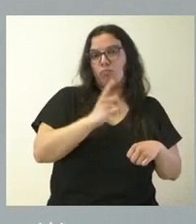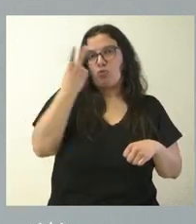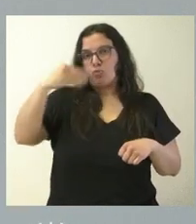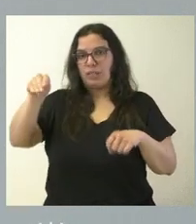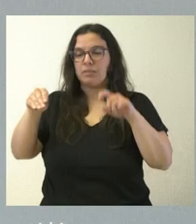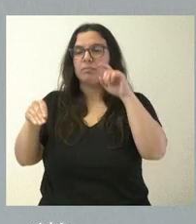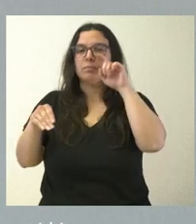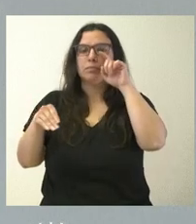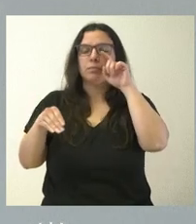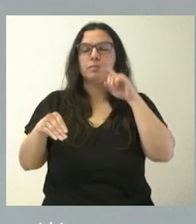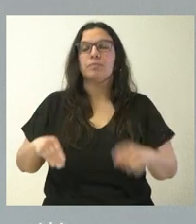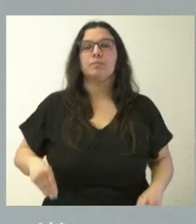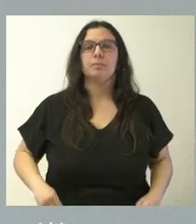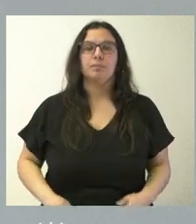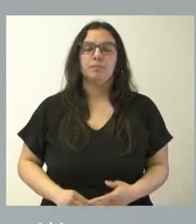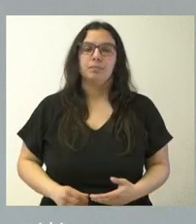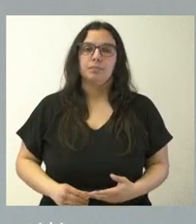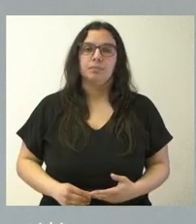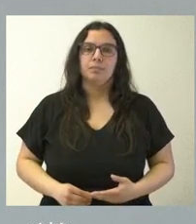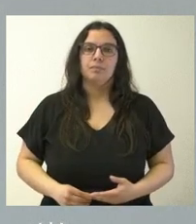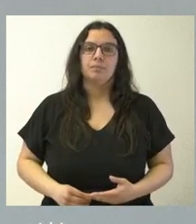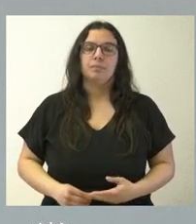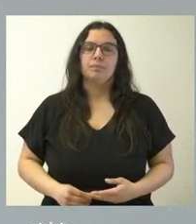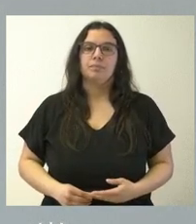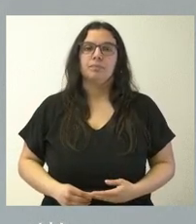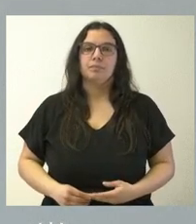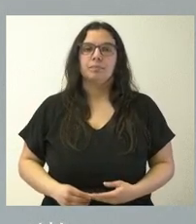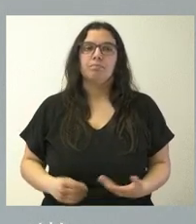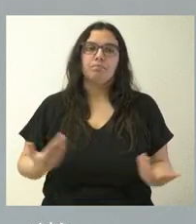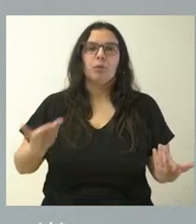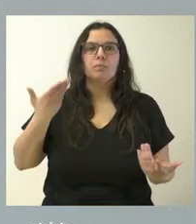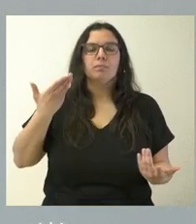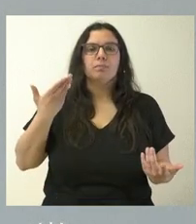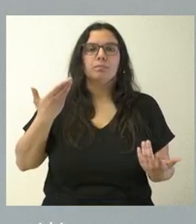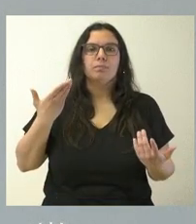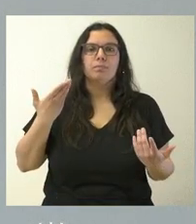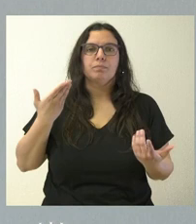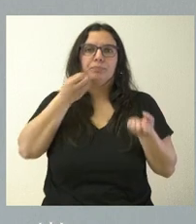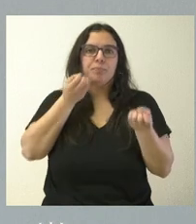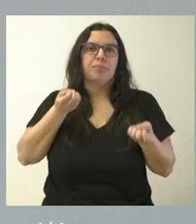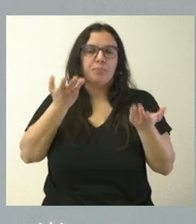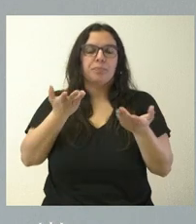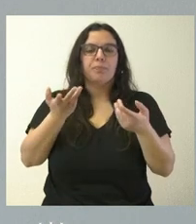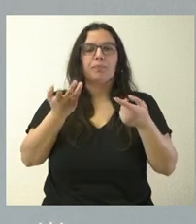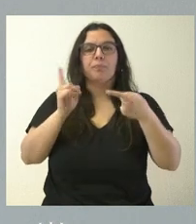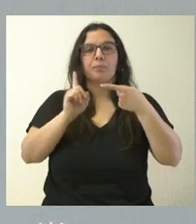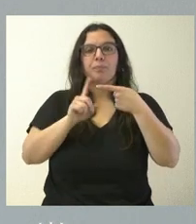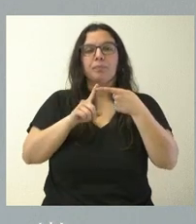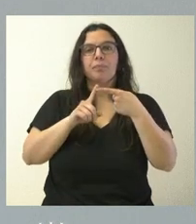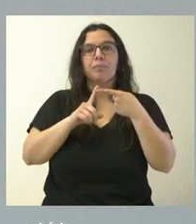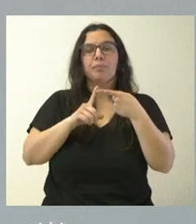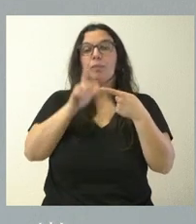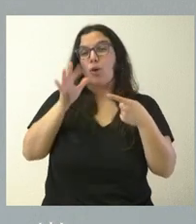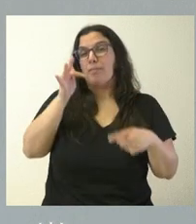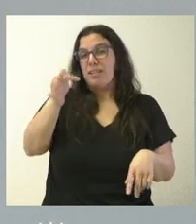contenidos propios del Consejo de Gobierno, sí que les paso a comunicar, en la medida en que, además,